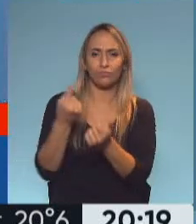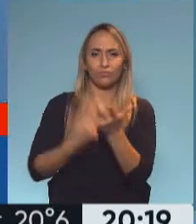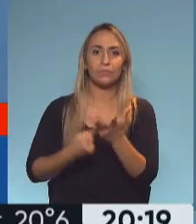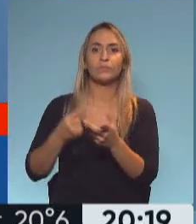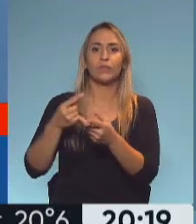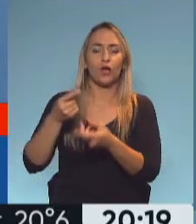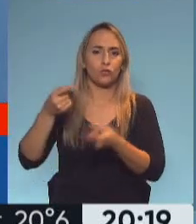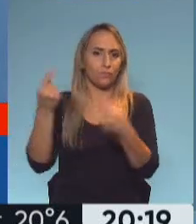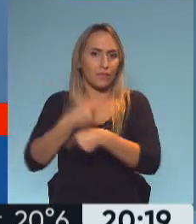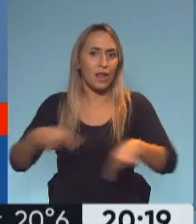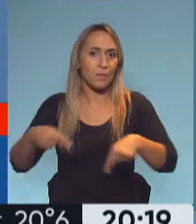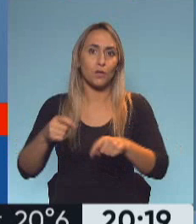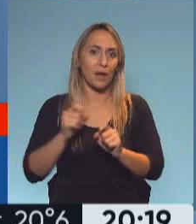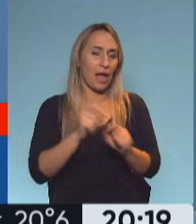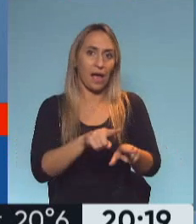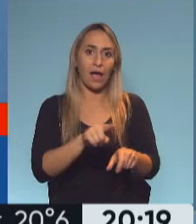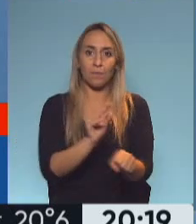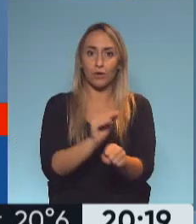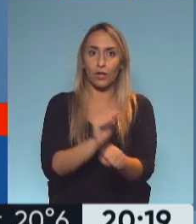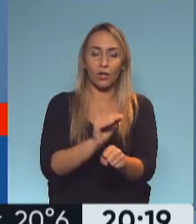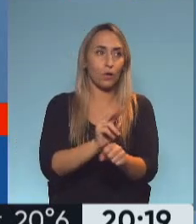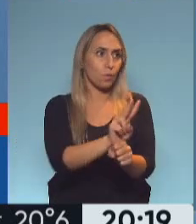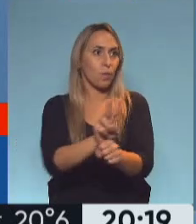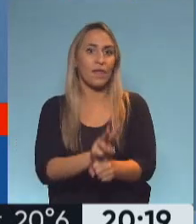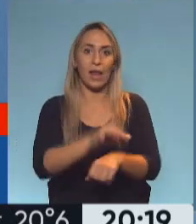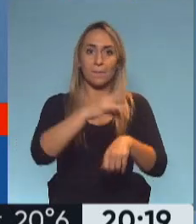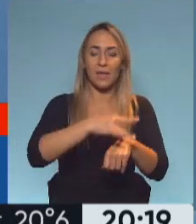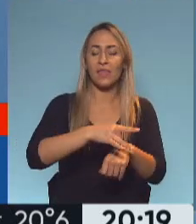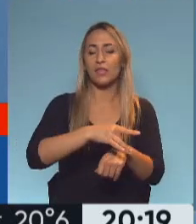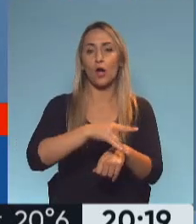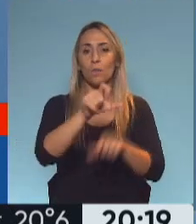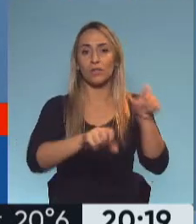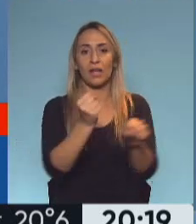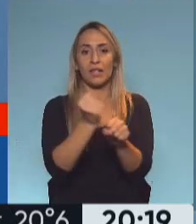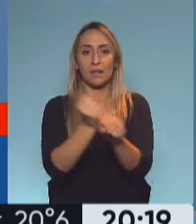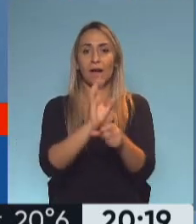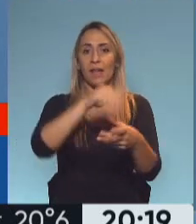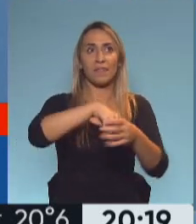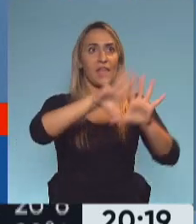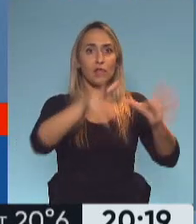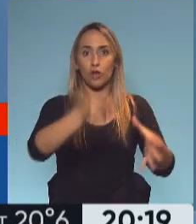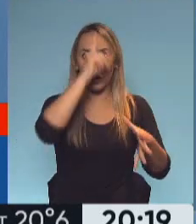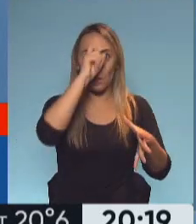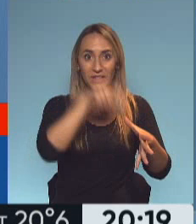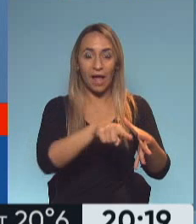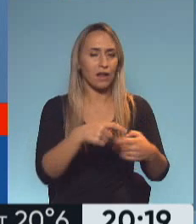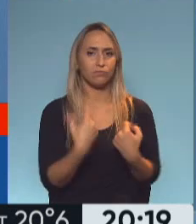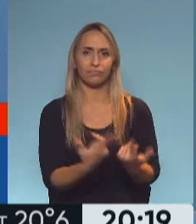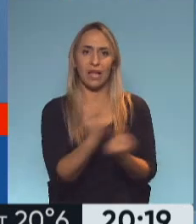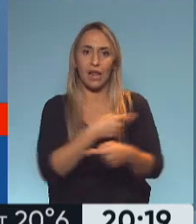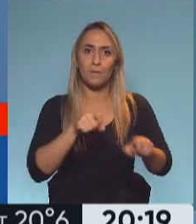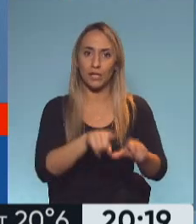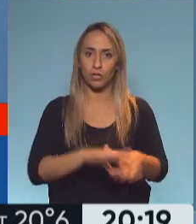equipamiento de protección personal, que no le faltó ni a un solo médico, ni a un solo trabajador o trabajadora de la salud en la provincia de Buenos Aires.